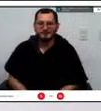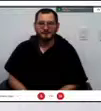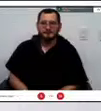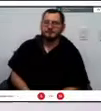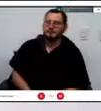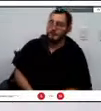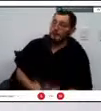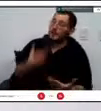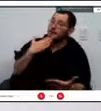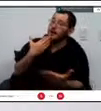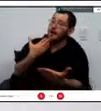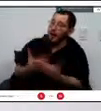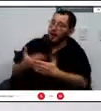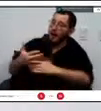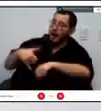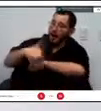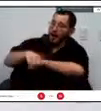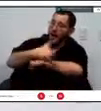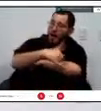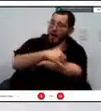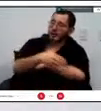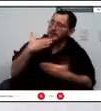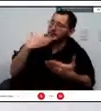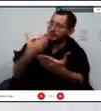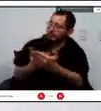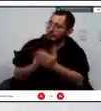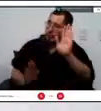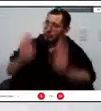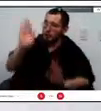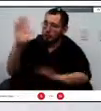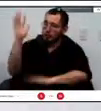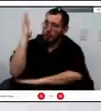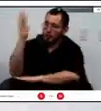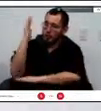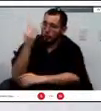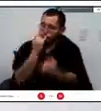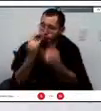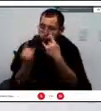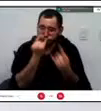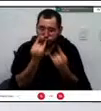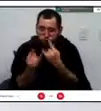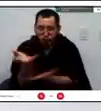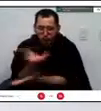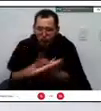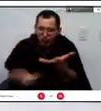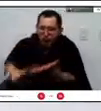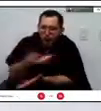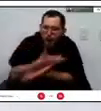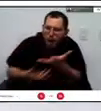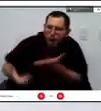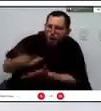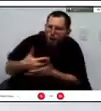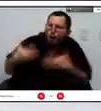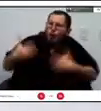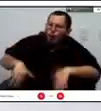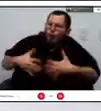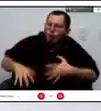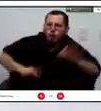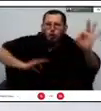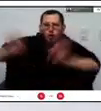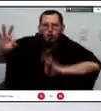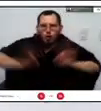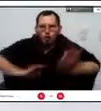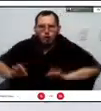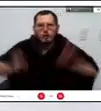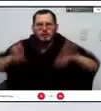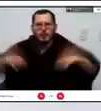muchas gracias por su intervención también muy muy interesante la manera como ustedes están organizando y como articulan las